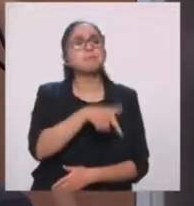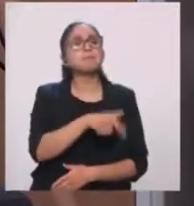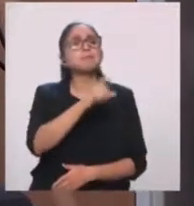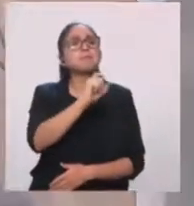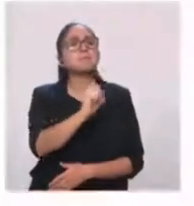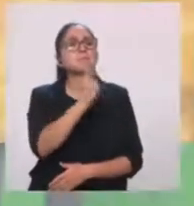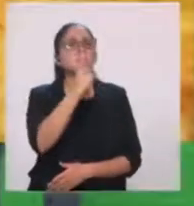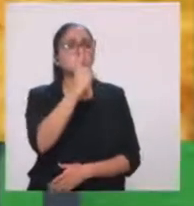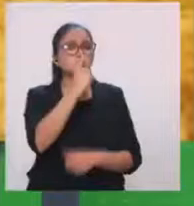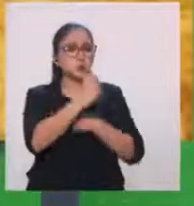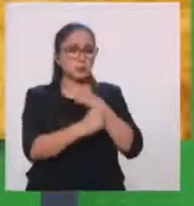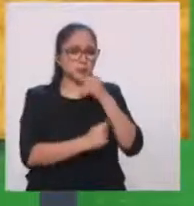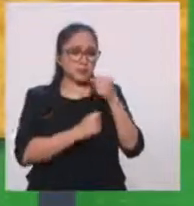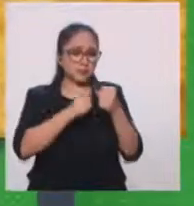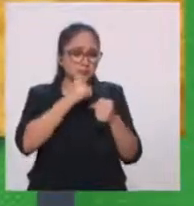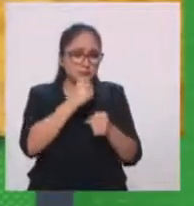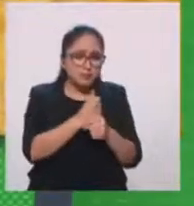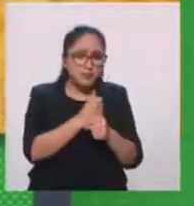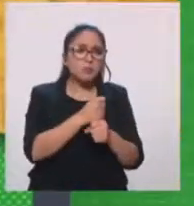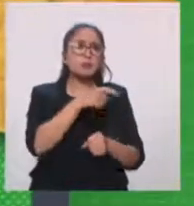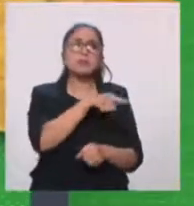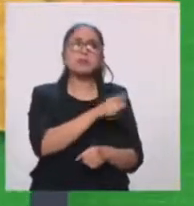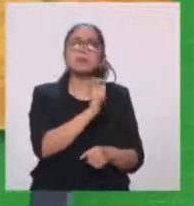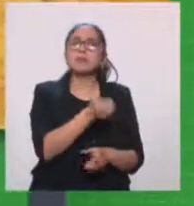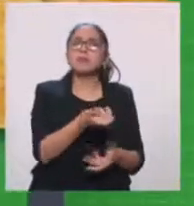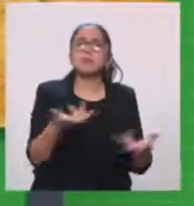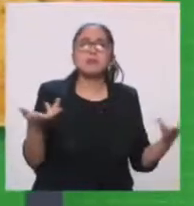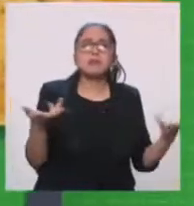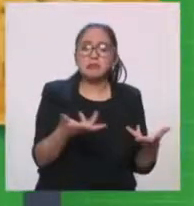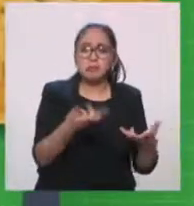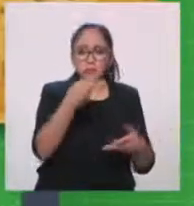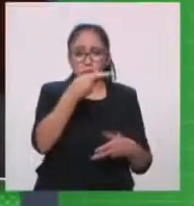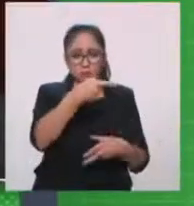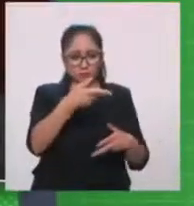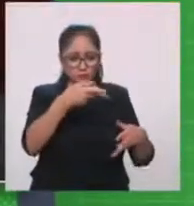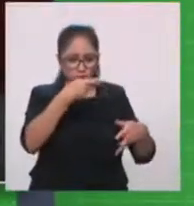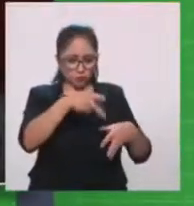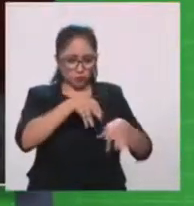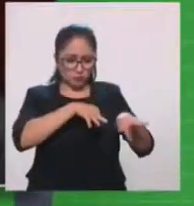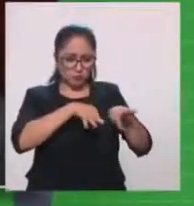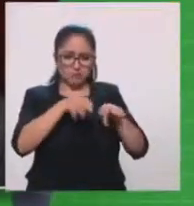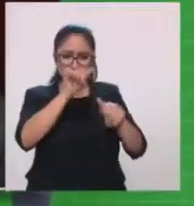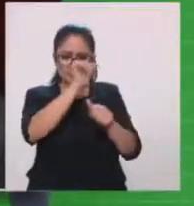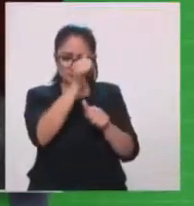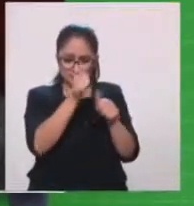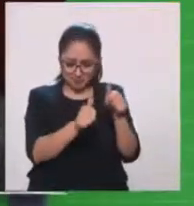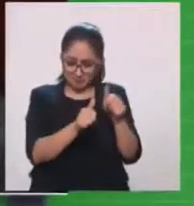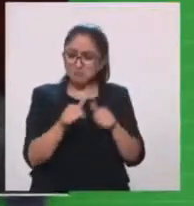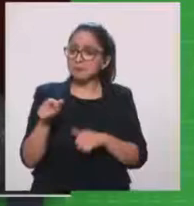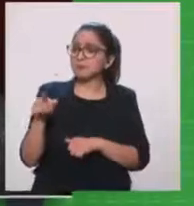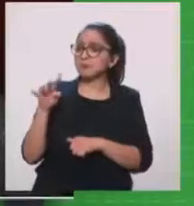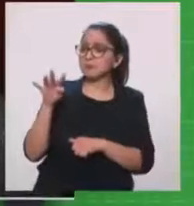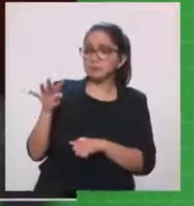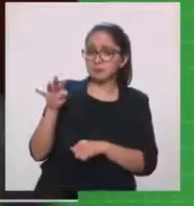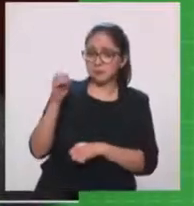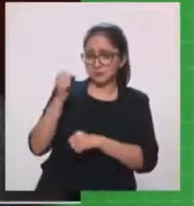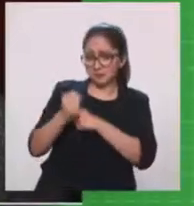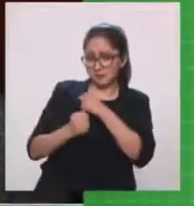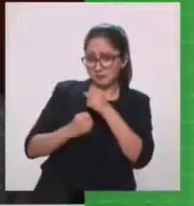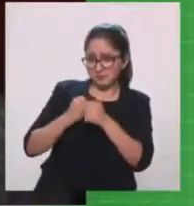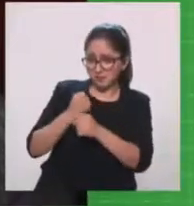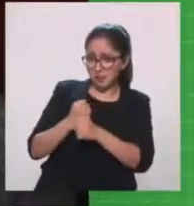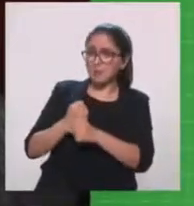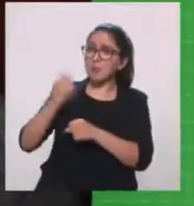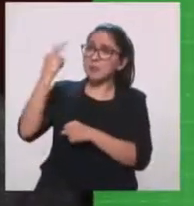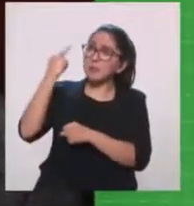21 años, él inició su trabajo por las artes. A los 19 años, durante su primer viaje en Europa, dijo, de aquí